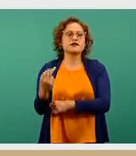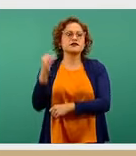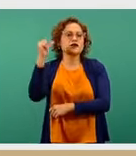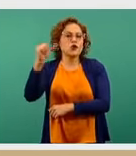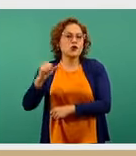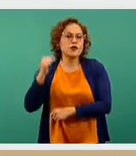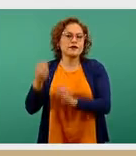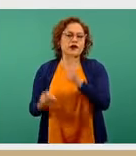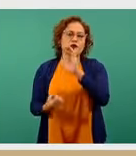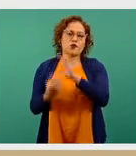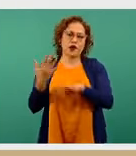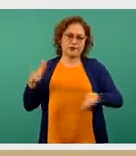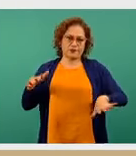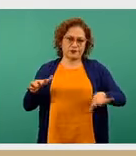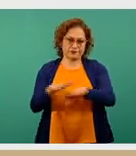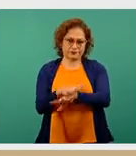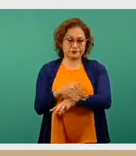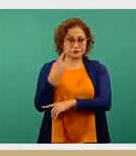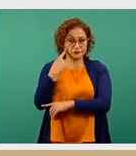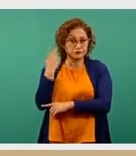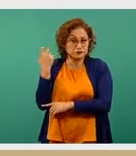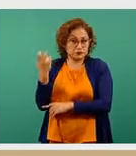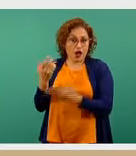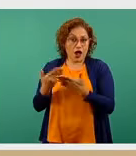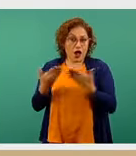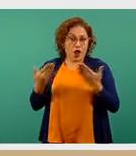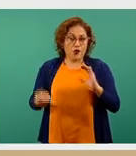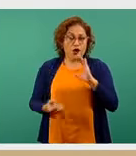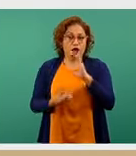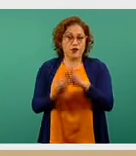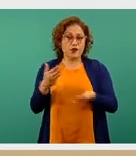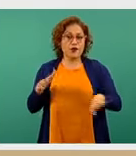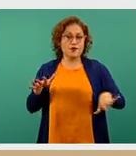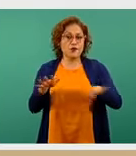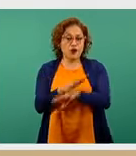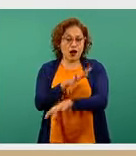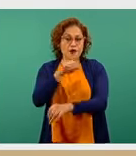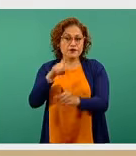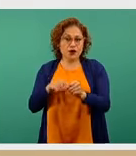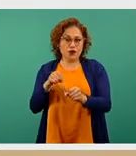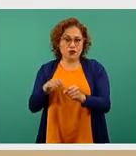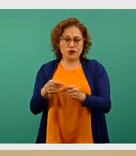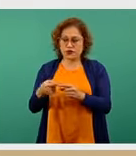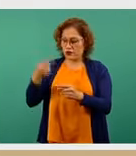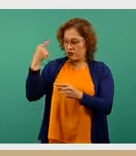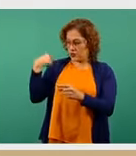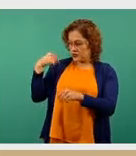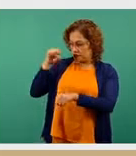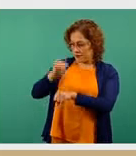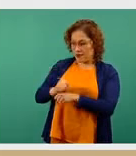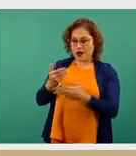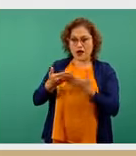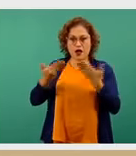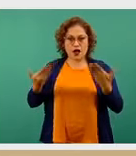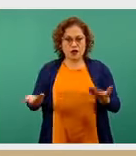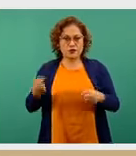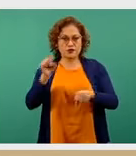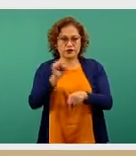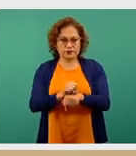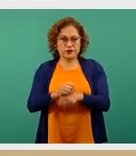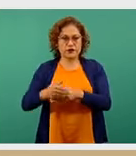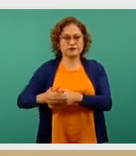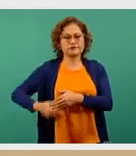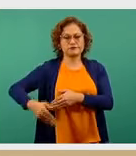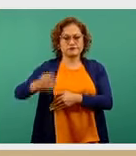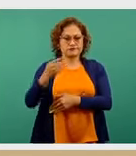son los cambios, digamos, importantes o relevantes que tenemos del semáforo en relación a la semana pasada? Vámonos primero con las entidades que tienen